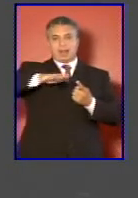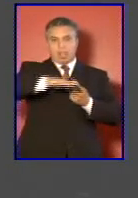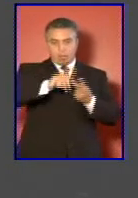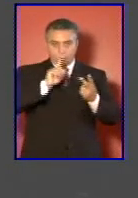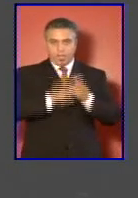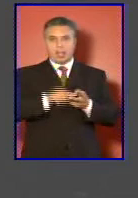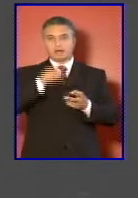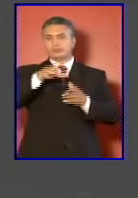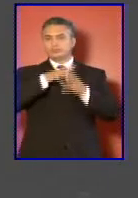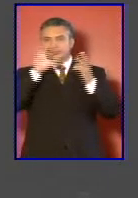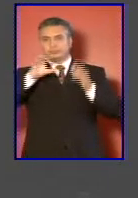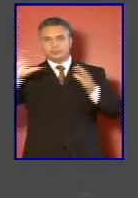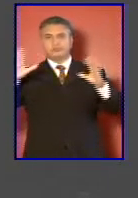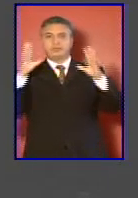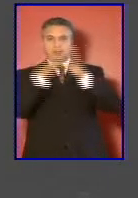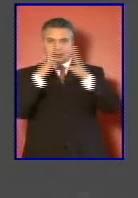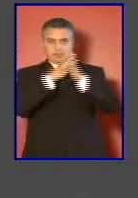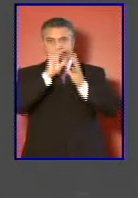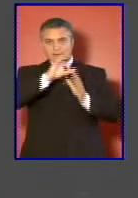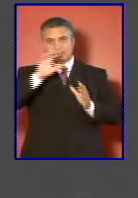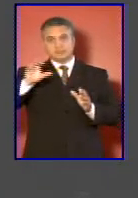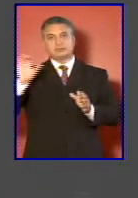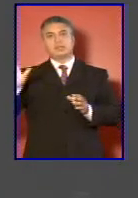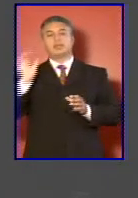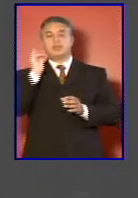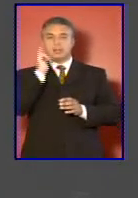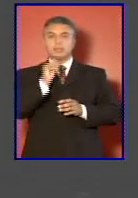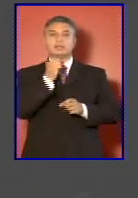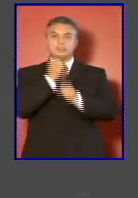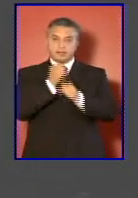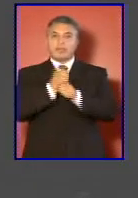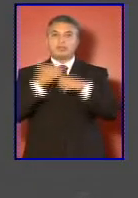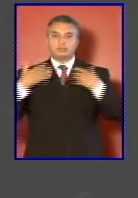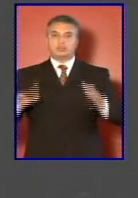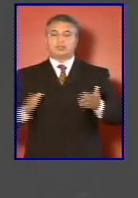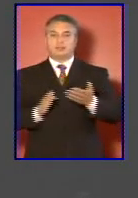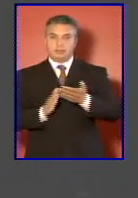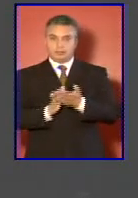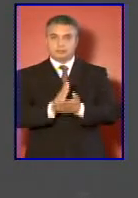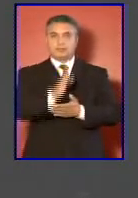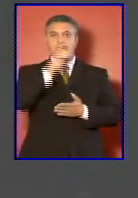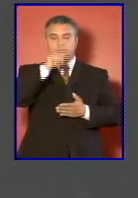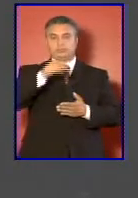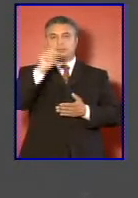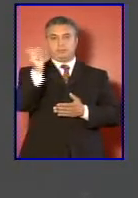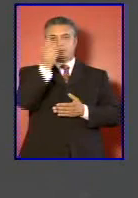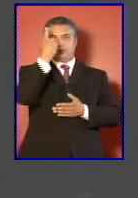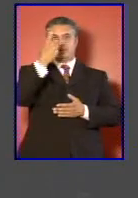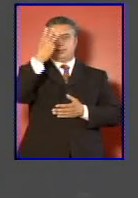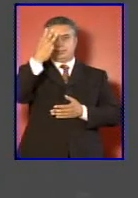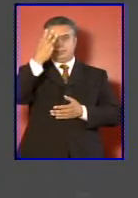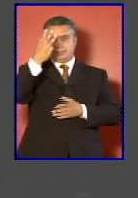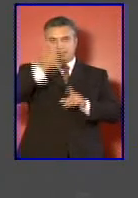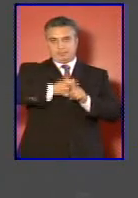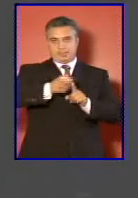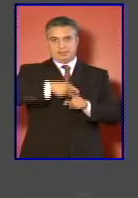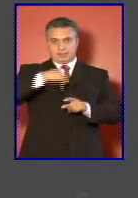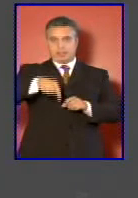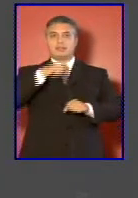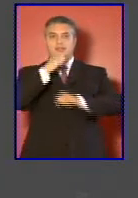parte de las dependencias del ejército y sus trabajos se han iniciado o se iniciarán durante el primer trimestre de este año